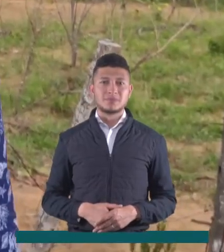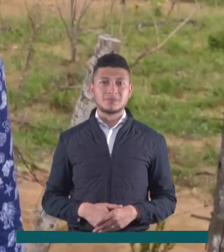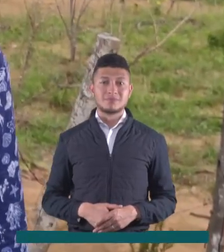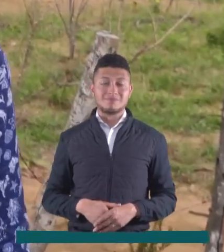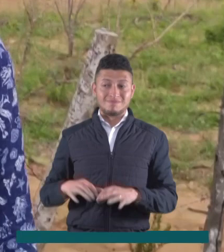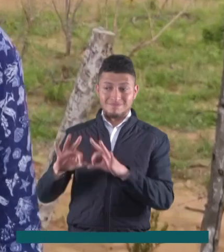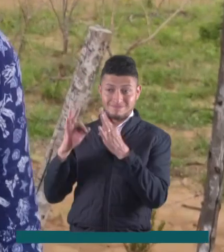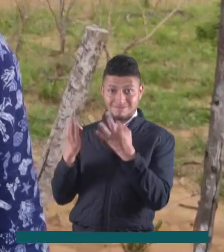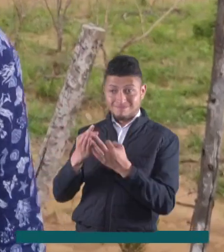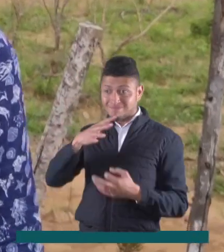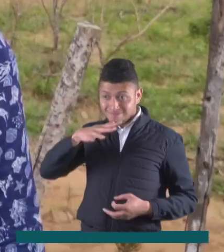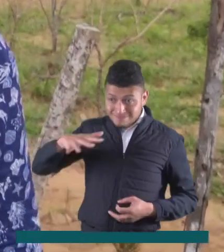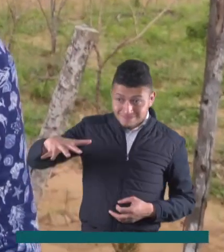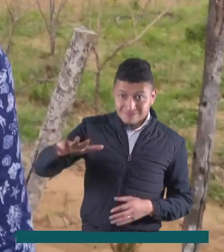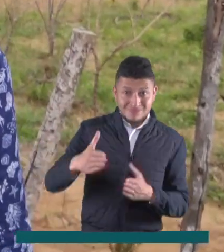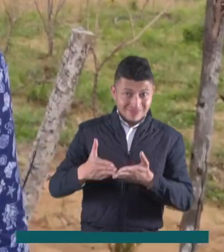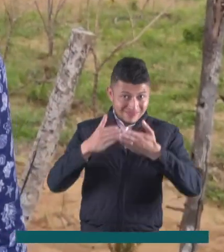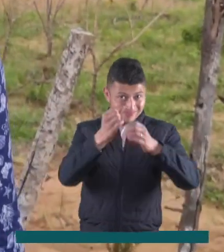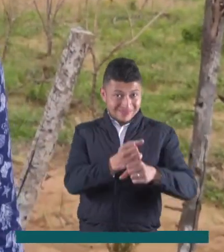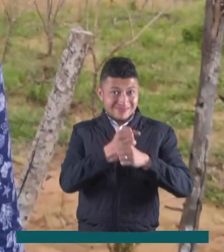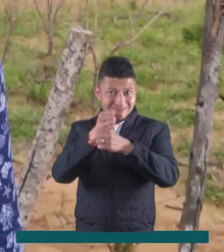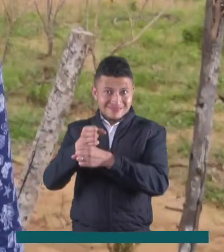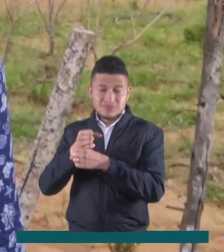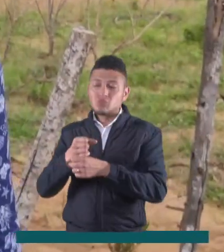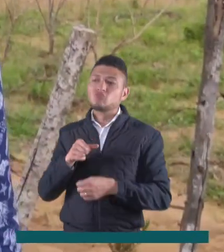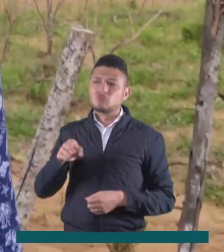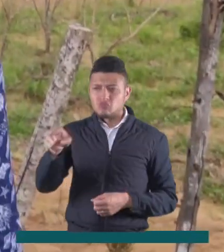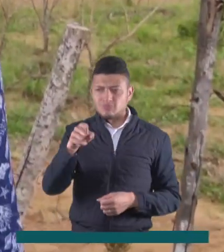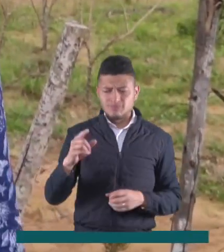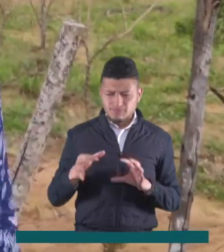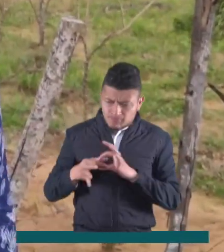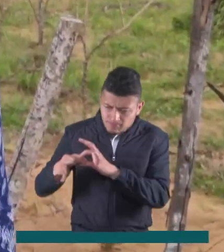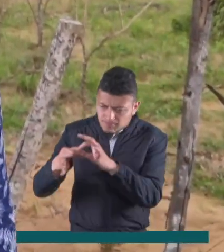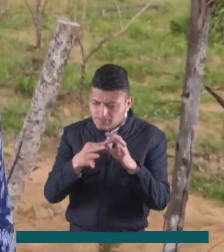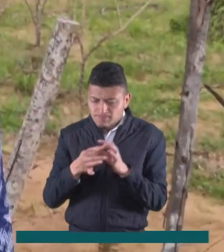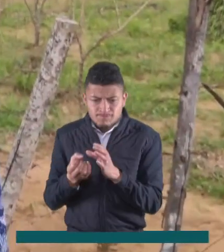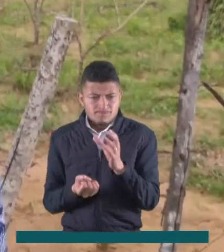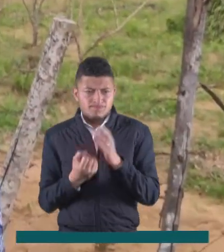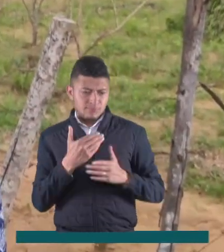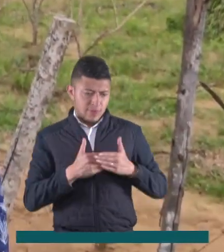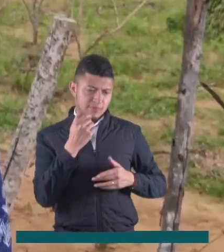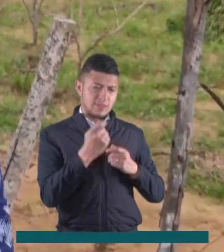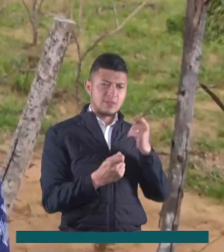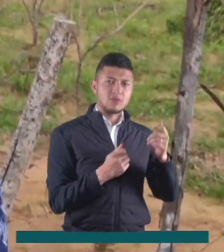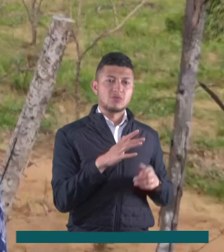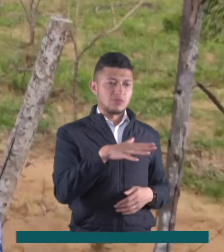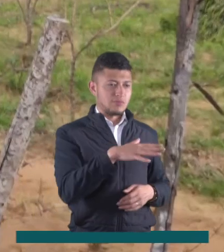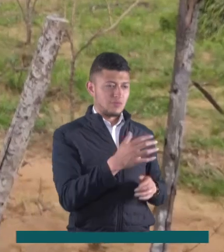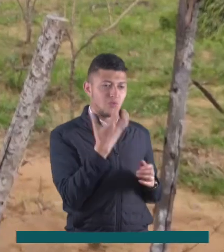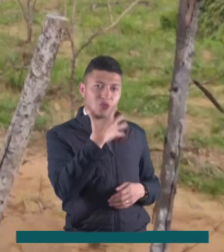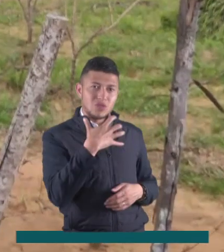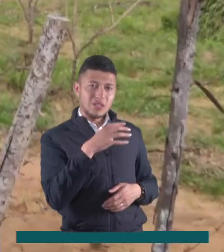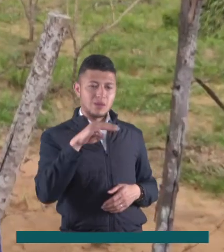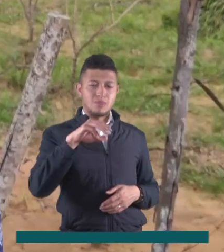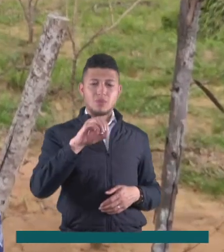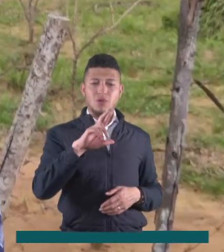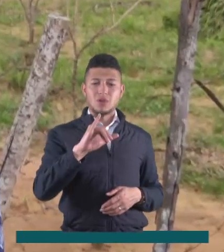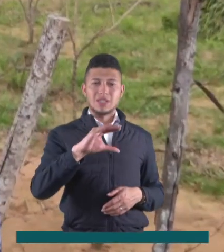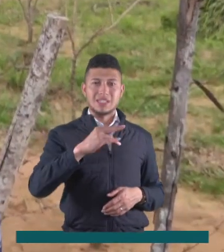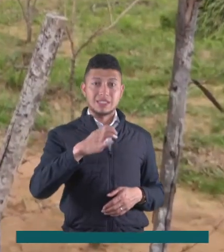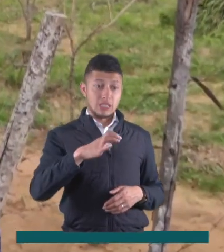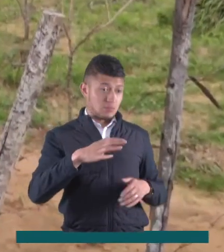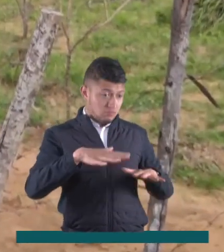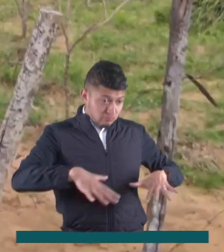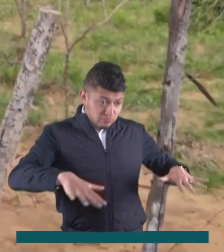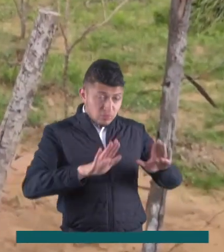Varias familias del área rural de Puerto Carreño decidieron unirse y hacer un emprendimiento a base de moriche, palma nativa de la región y de esta